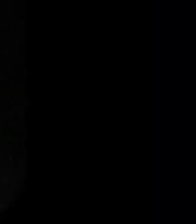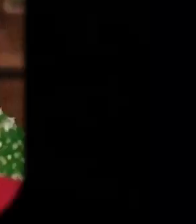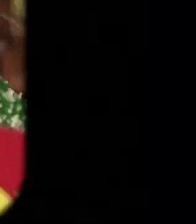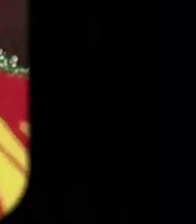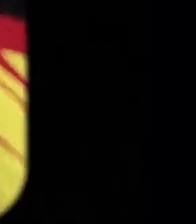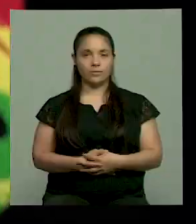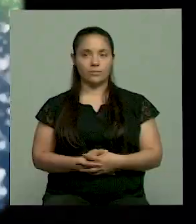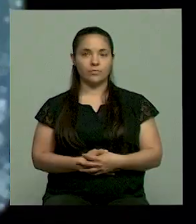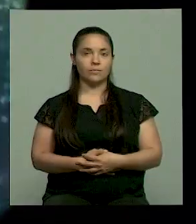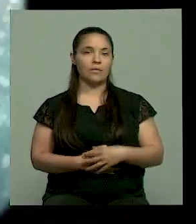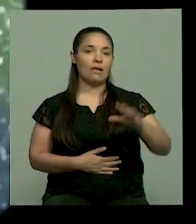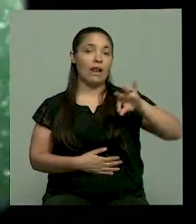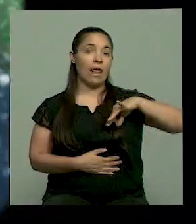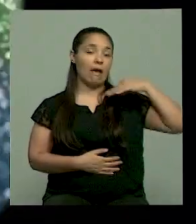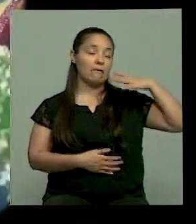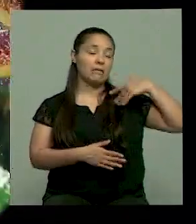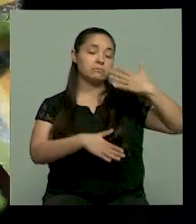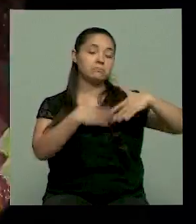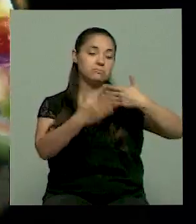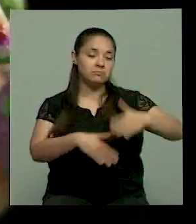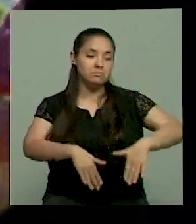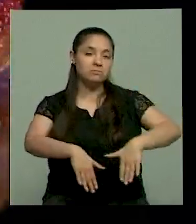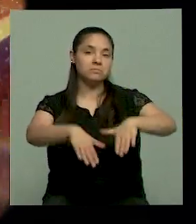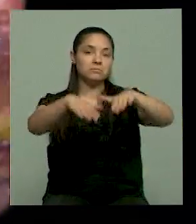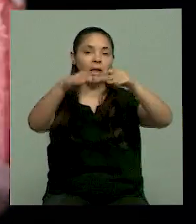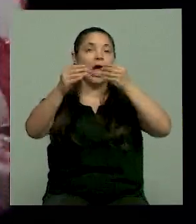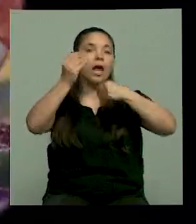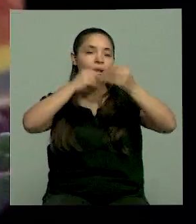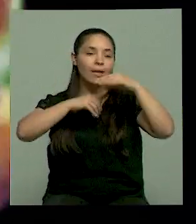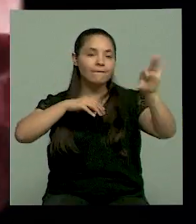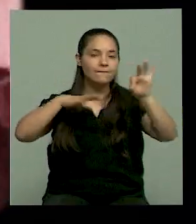A lo largo de nuestra vida vamos seleccionando los alimentos que consumimos.